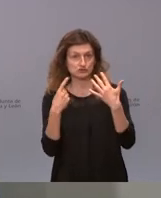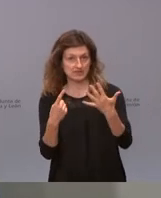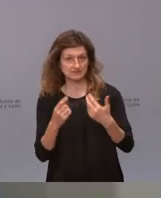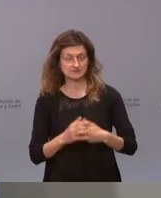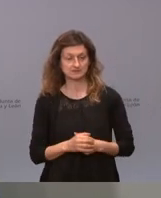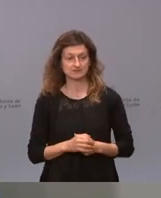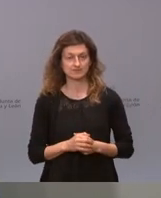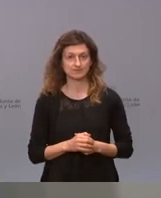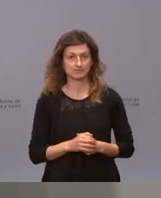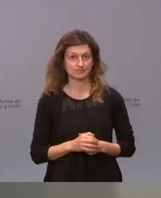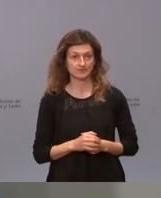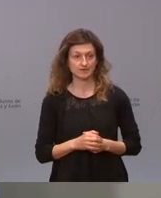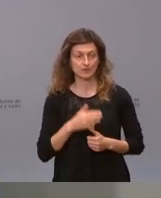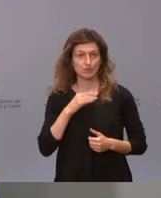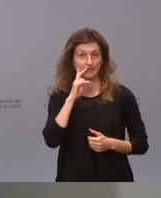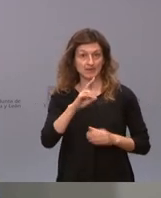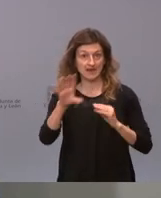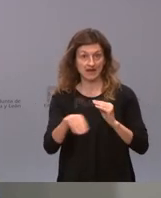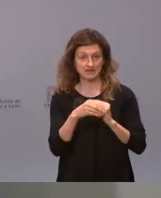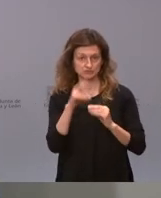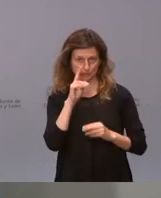los van a ver en el anexo